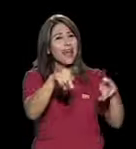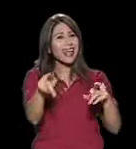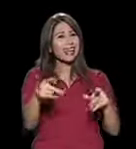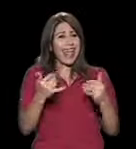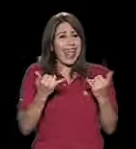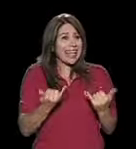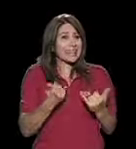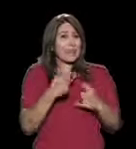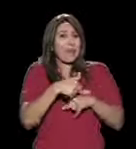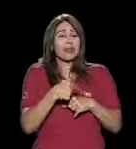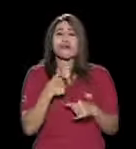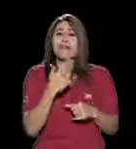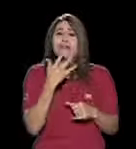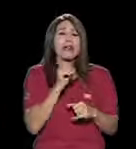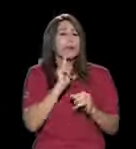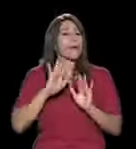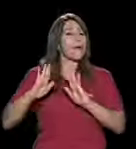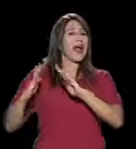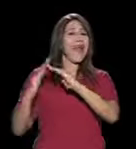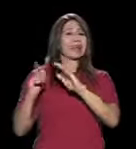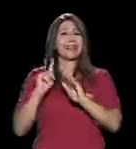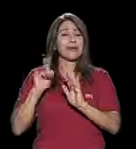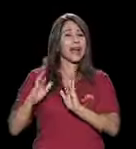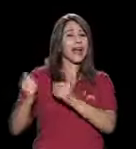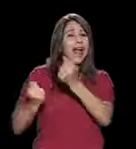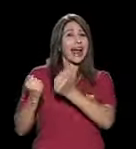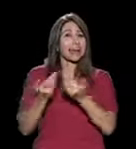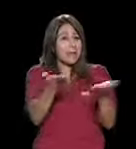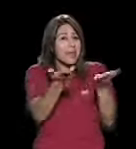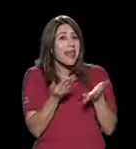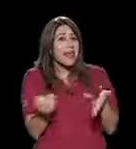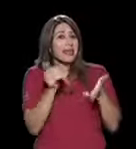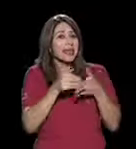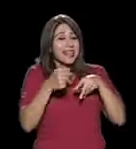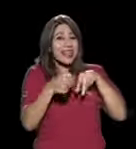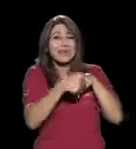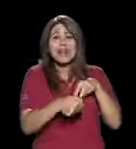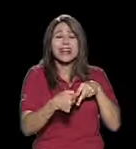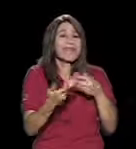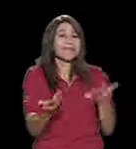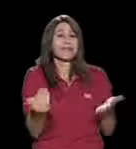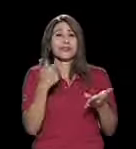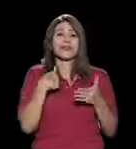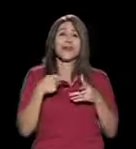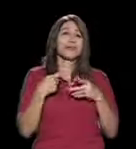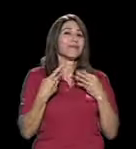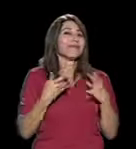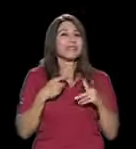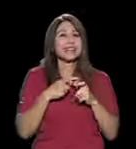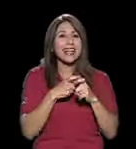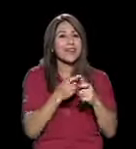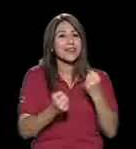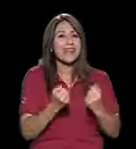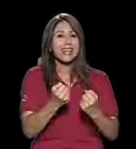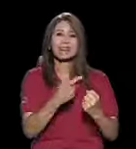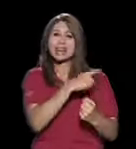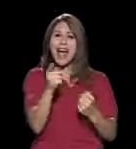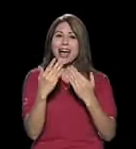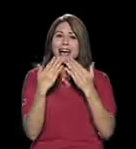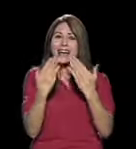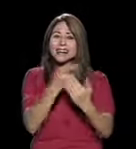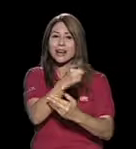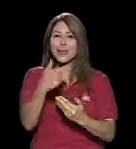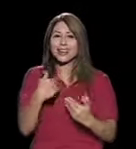yo le digo a la gente, en este momento quíteme la casa, el carro y todo y me dan las piernas de nuevo y yo salgo corriendo de, y así es, simplemente agradezca lo que tengan,